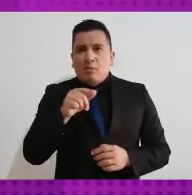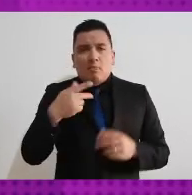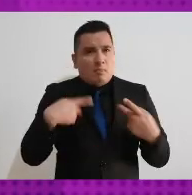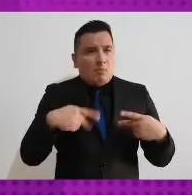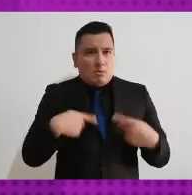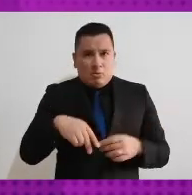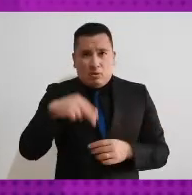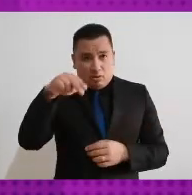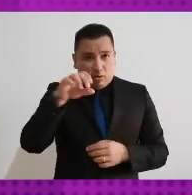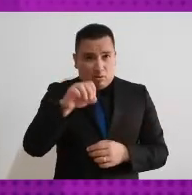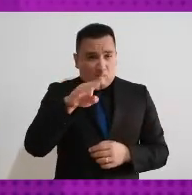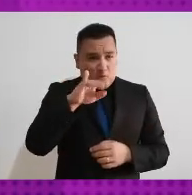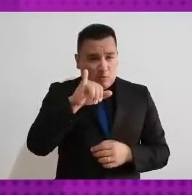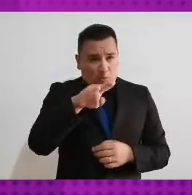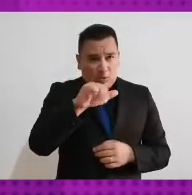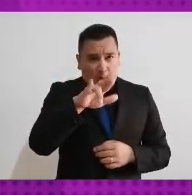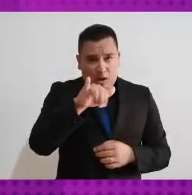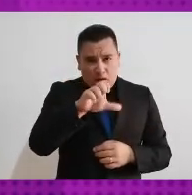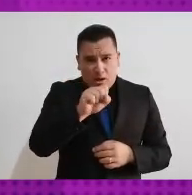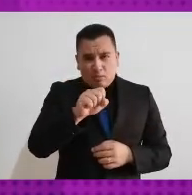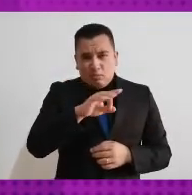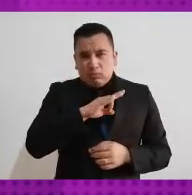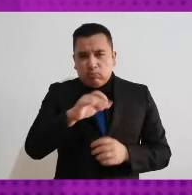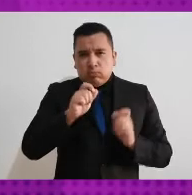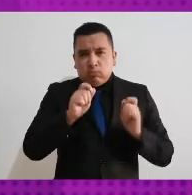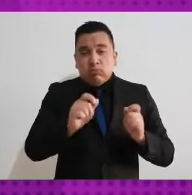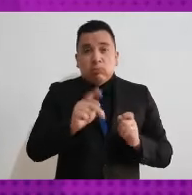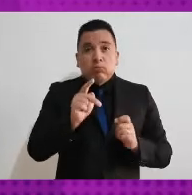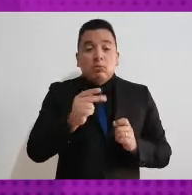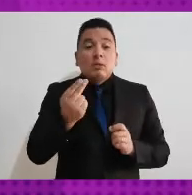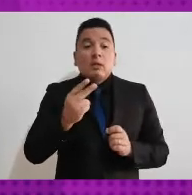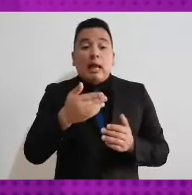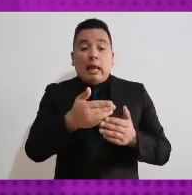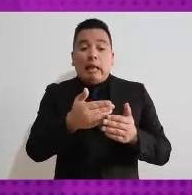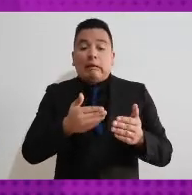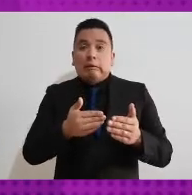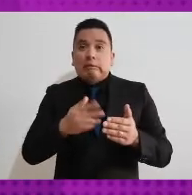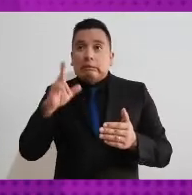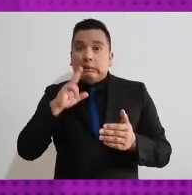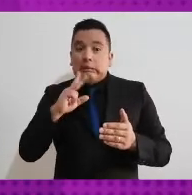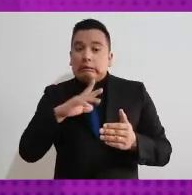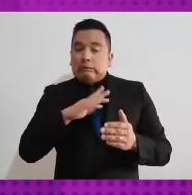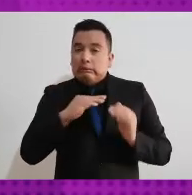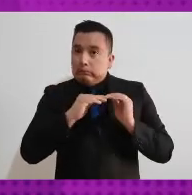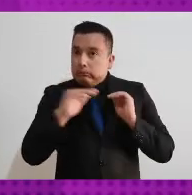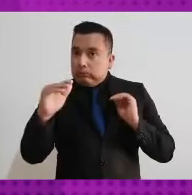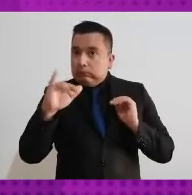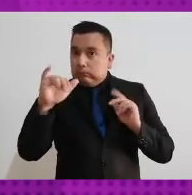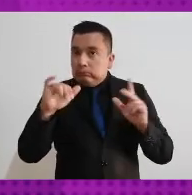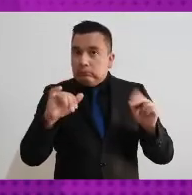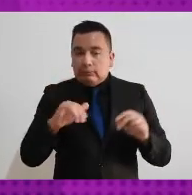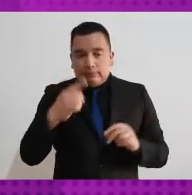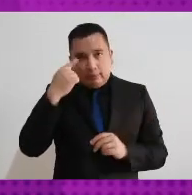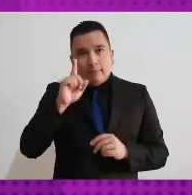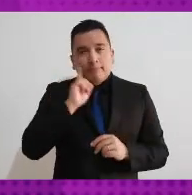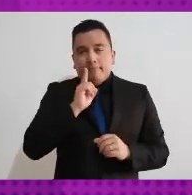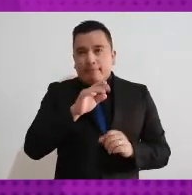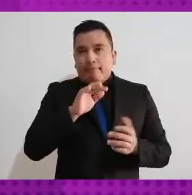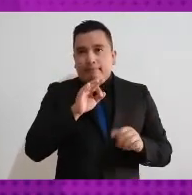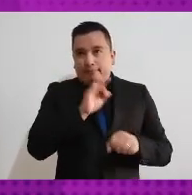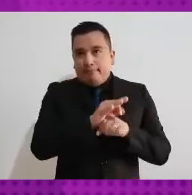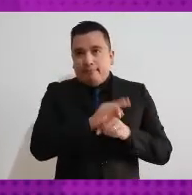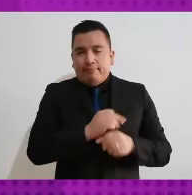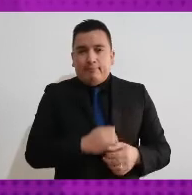no binarias siempre y cuando esto no implique un incumplimiento del principio de paridad de género en perjuicio a las mujeres.